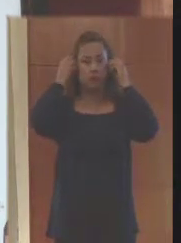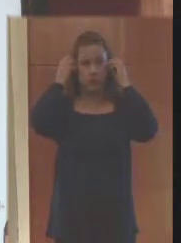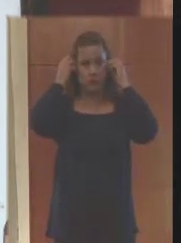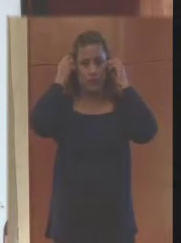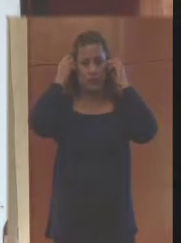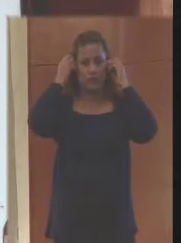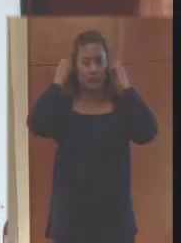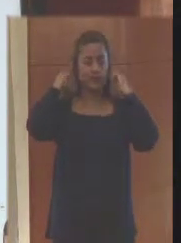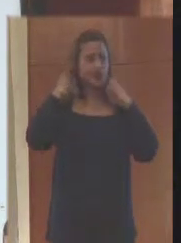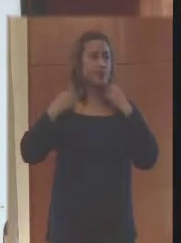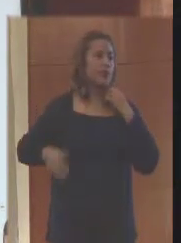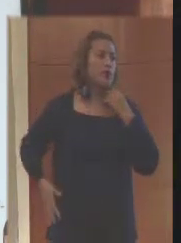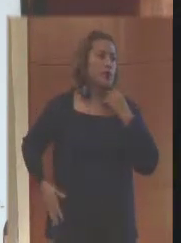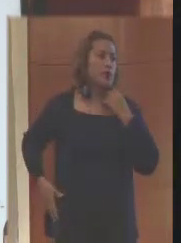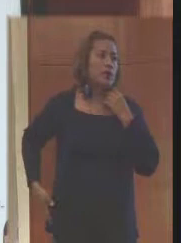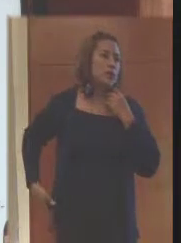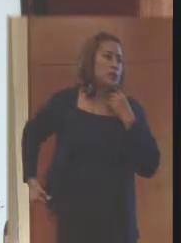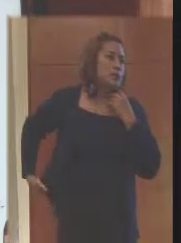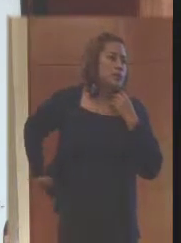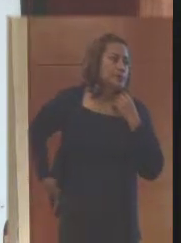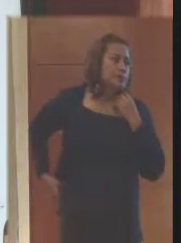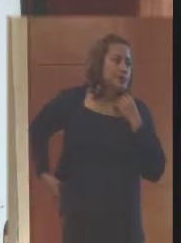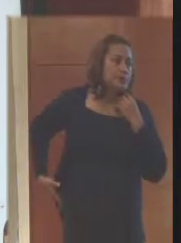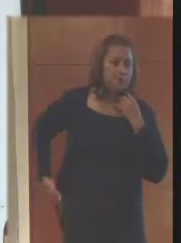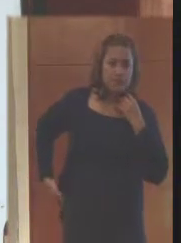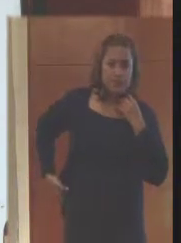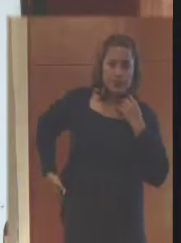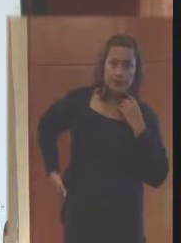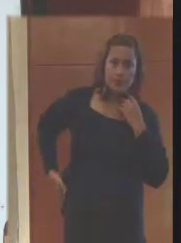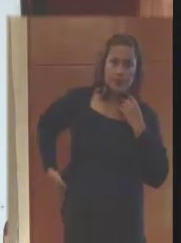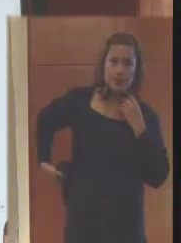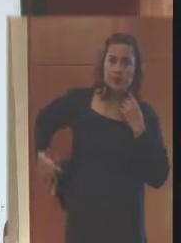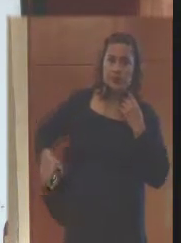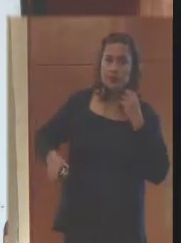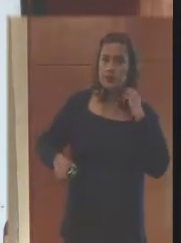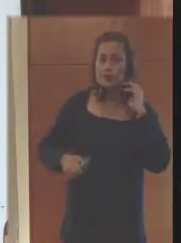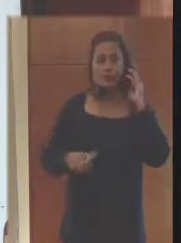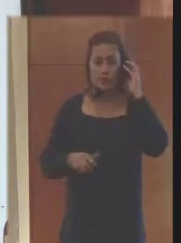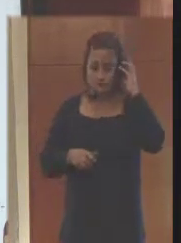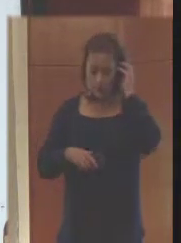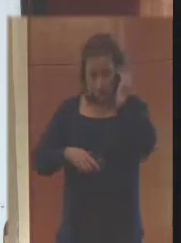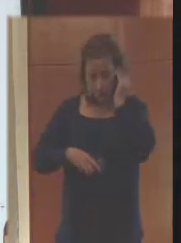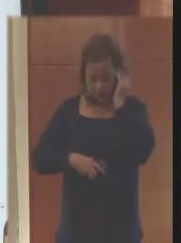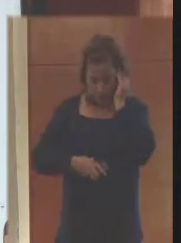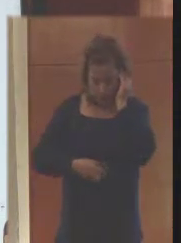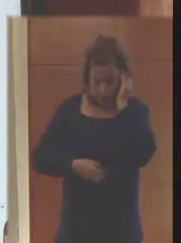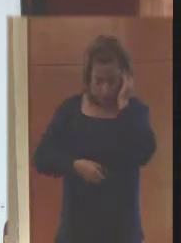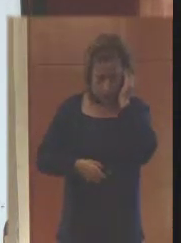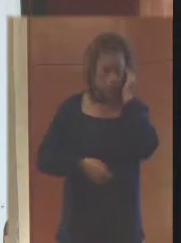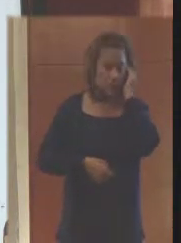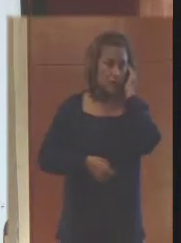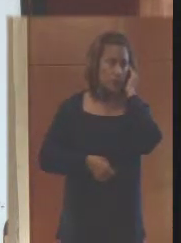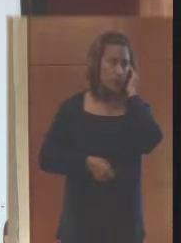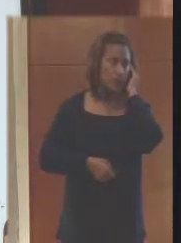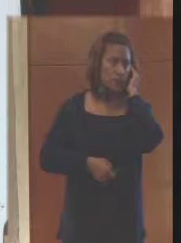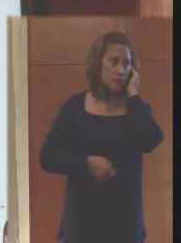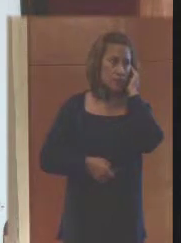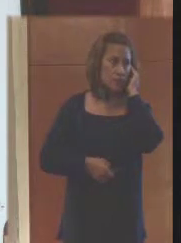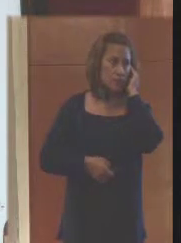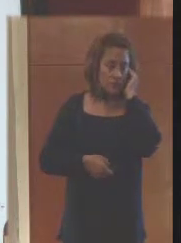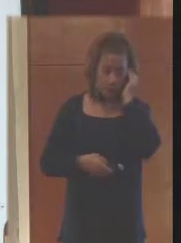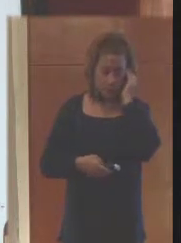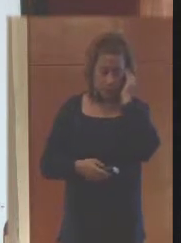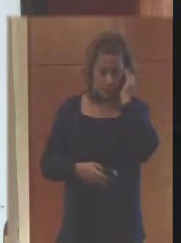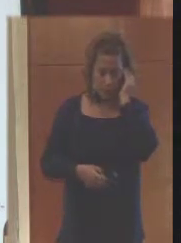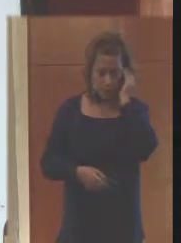So we could have at 6 p.m. of one day, one context, and the next morning at 8 a.m., we would have found another landscape. Es sofistici.